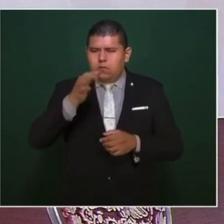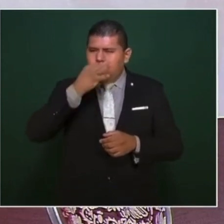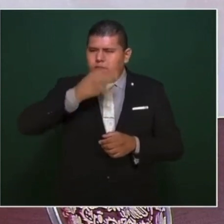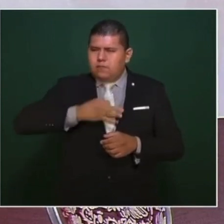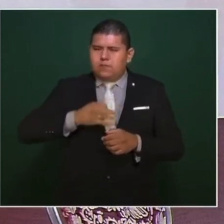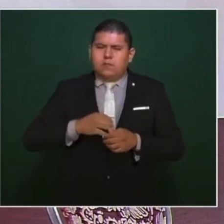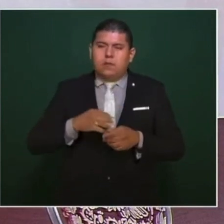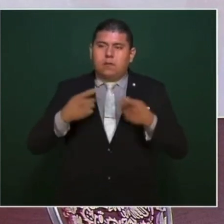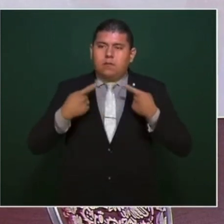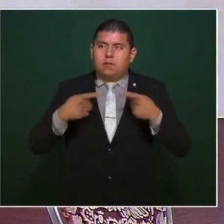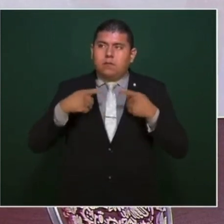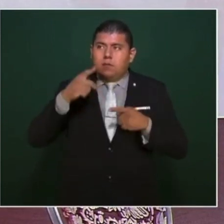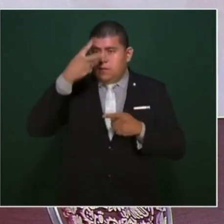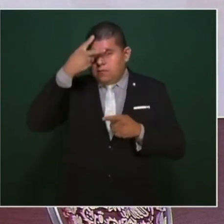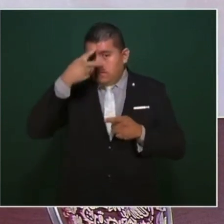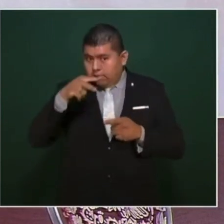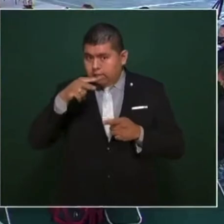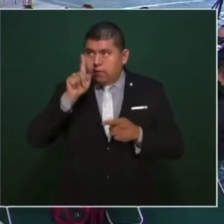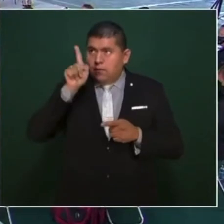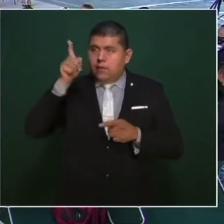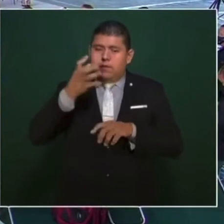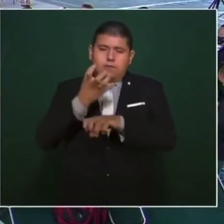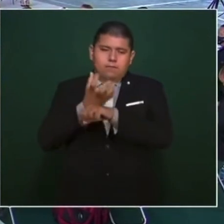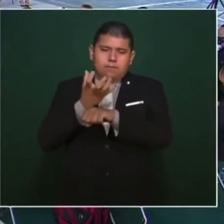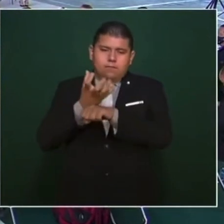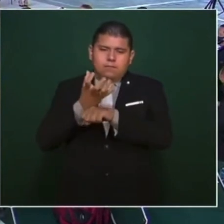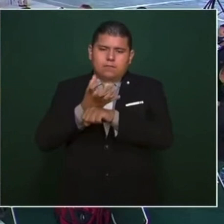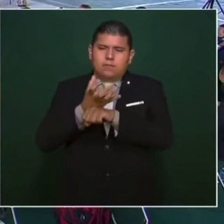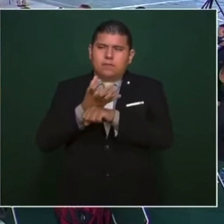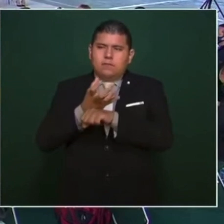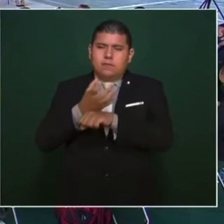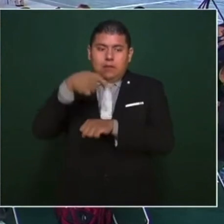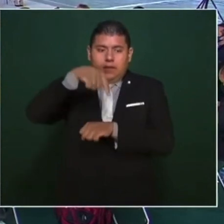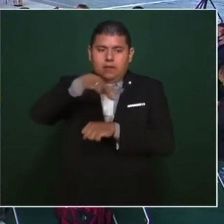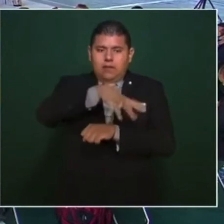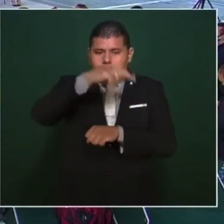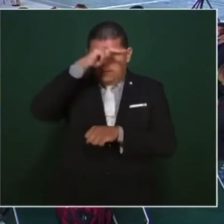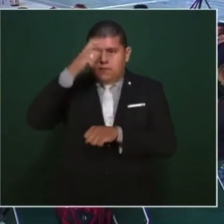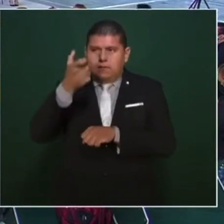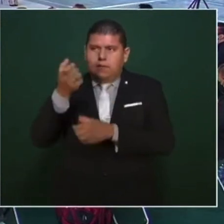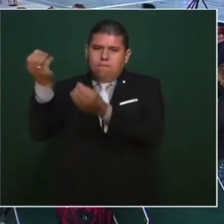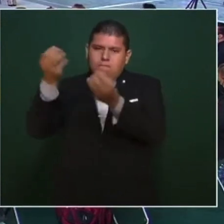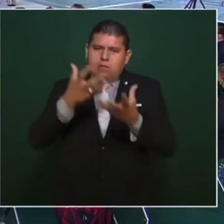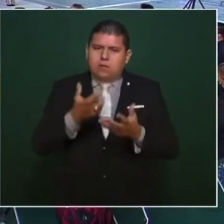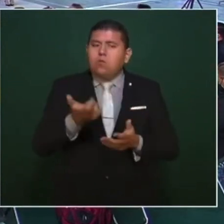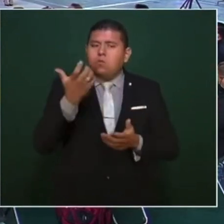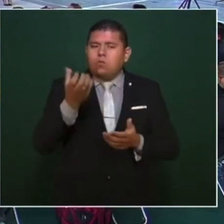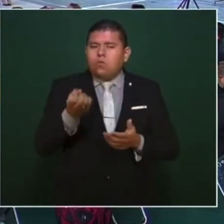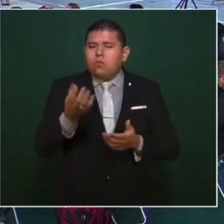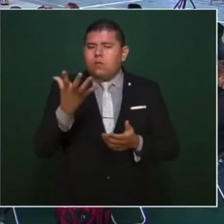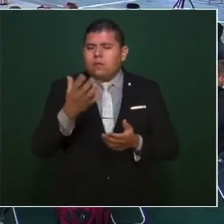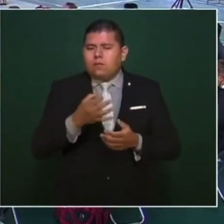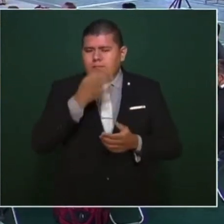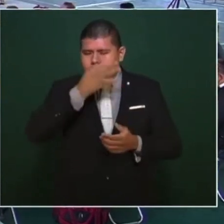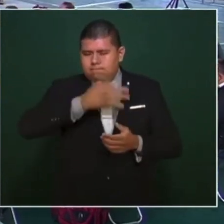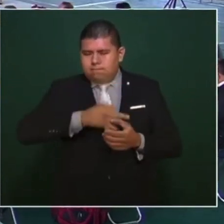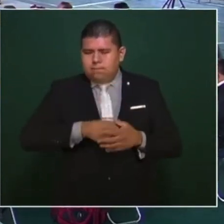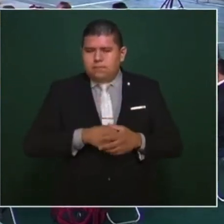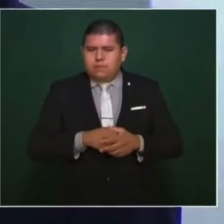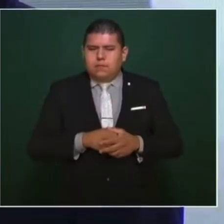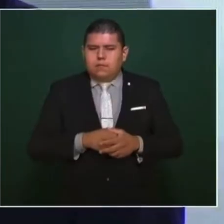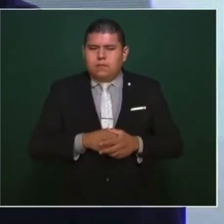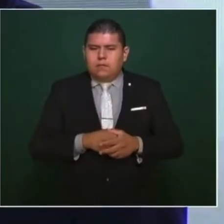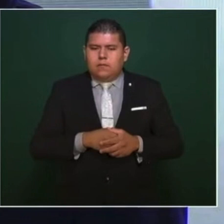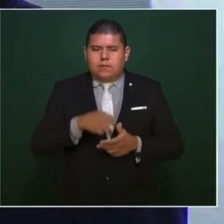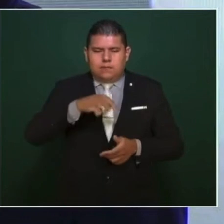Cuánto ha llegado a Nayarit es sin duda más que el